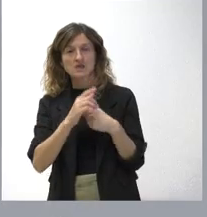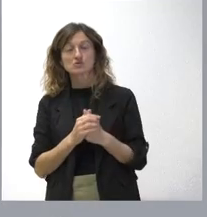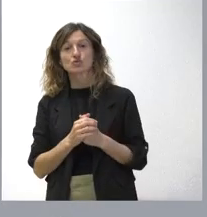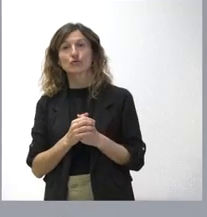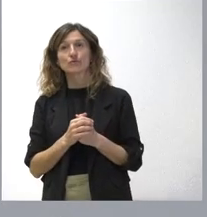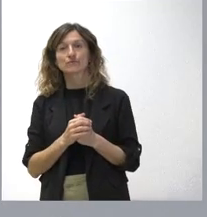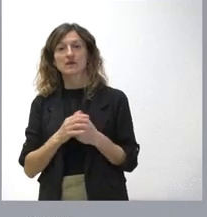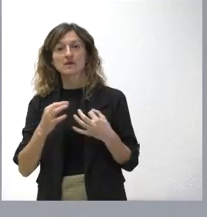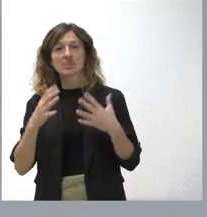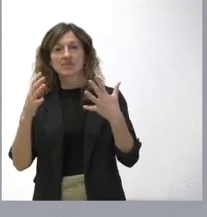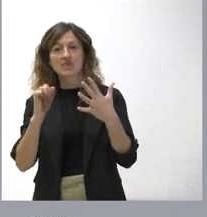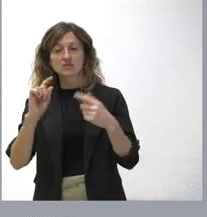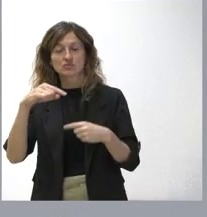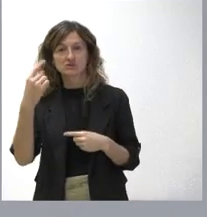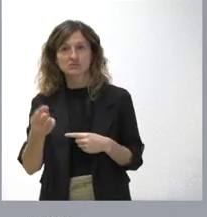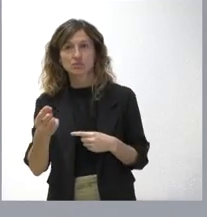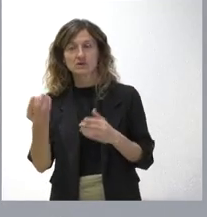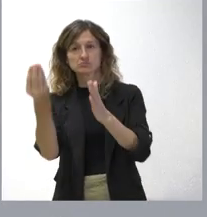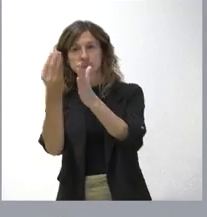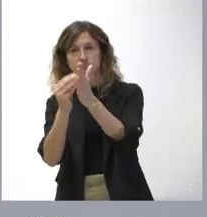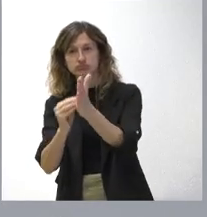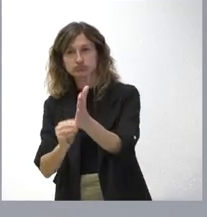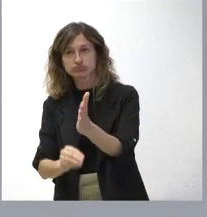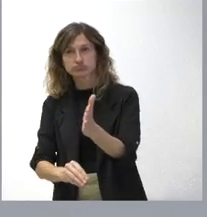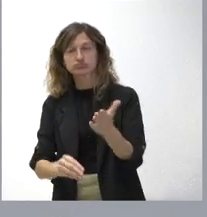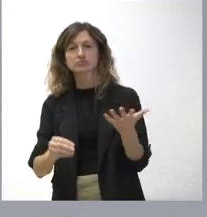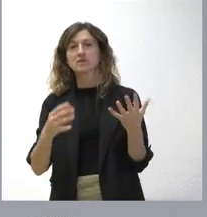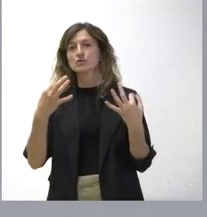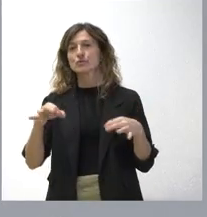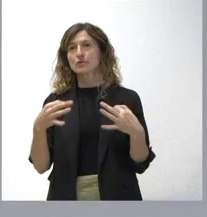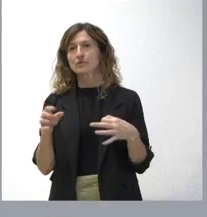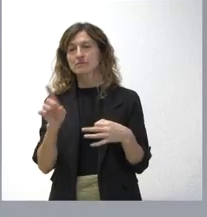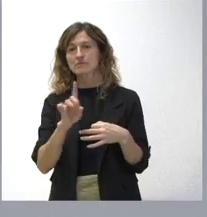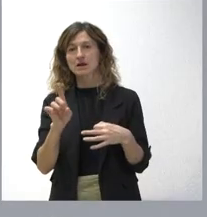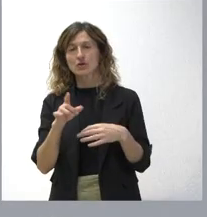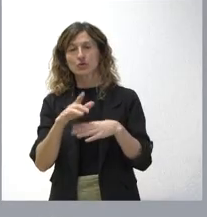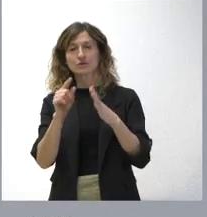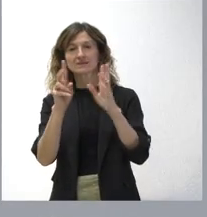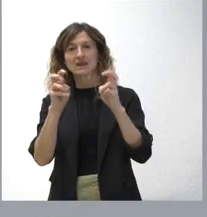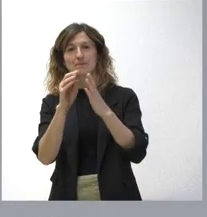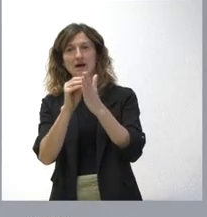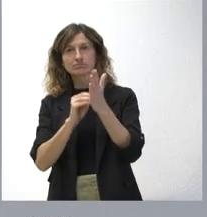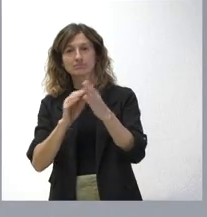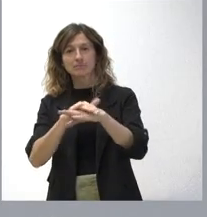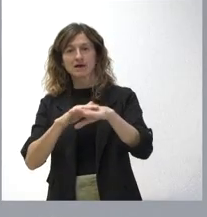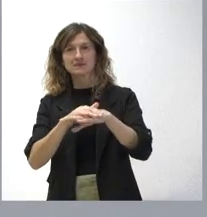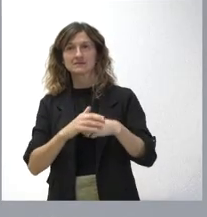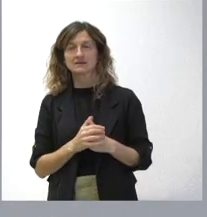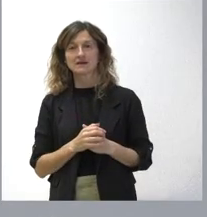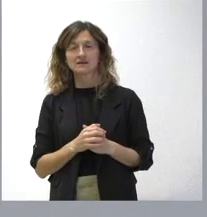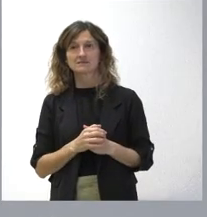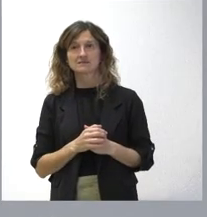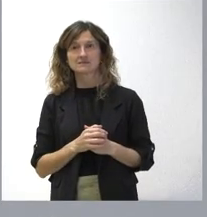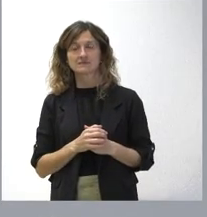normal que diez años después se incrementen esos aspectos o se quieran incrementar esos aspectos básicos a otras cuestiones que inicialmente